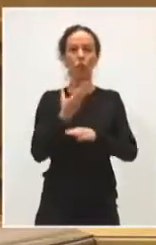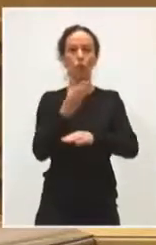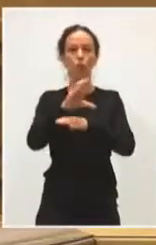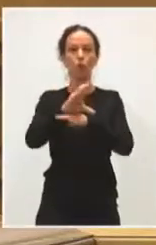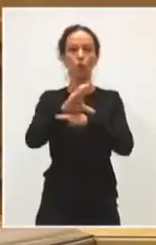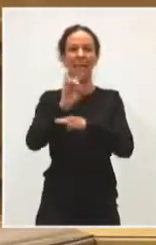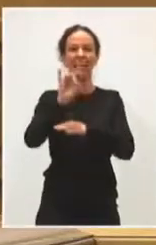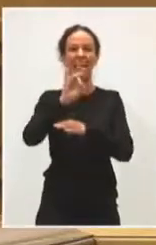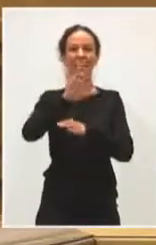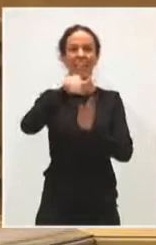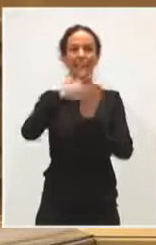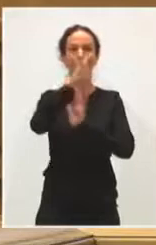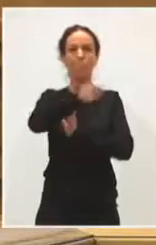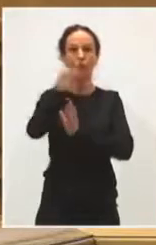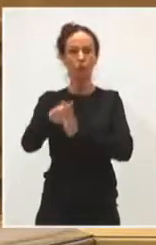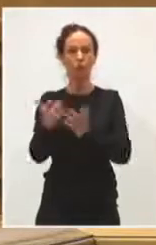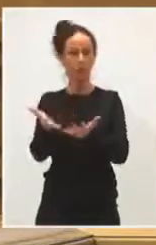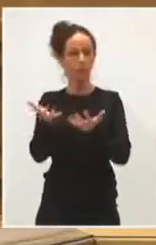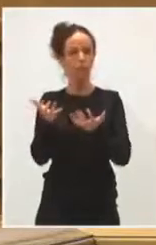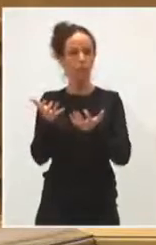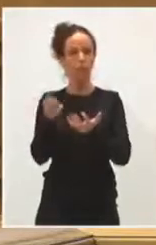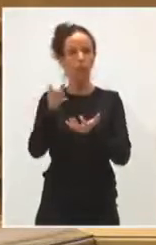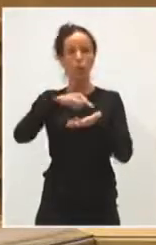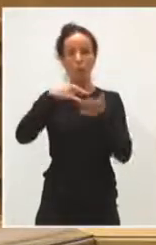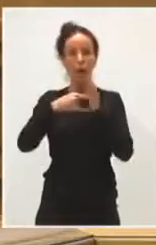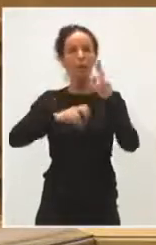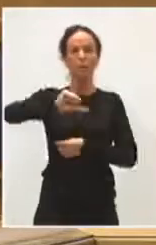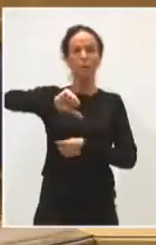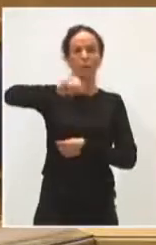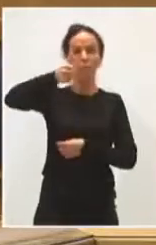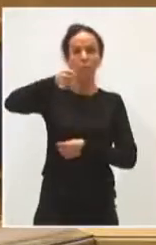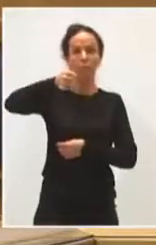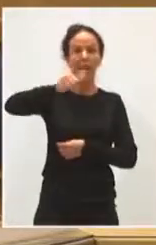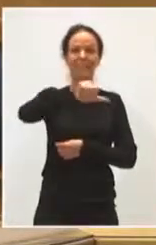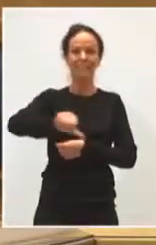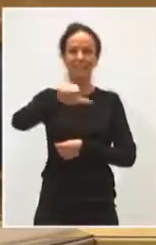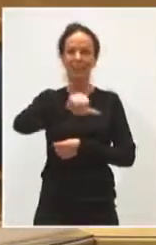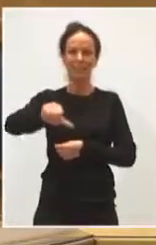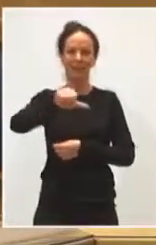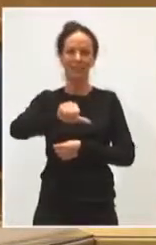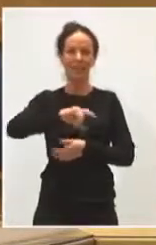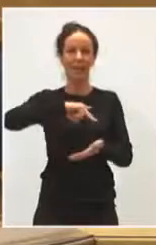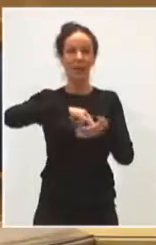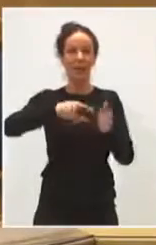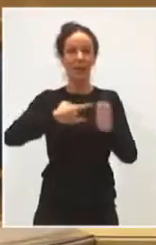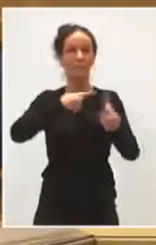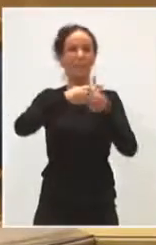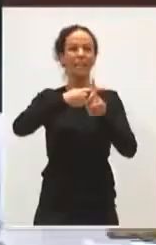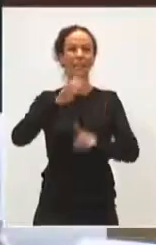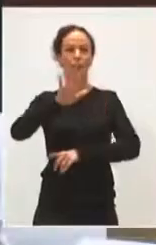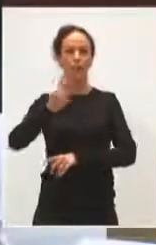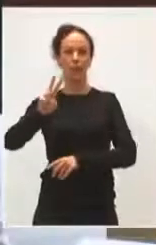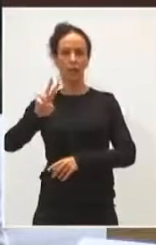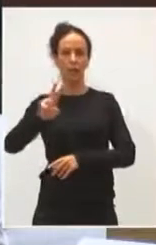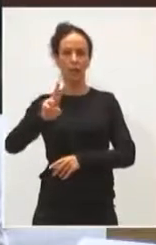15.000 beneficiarios. Es un plan renovado post-COVID. Retomaremos el plan Más 52, saben